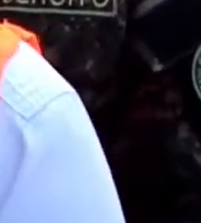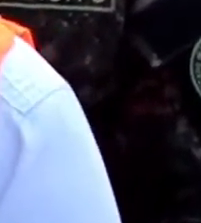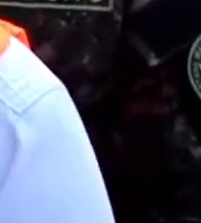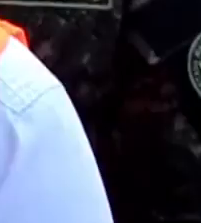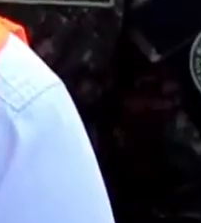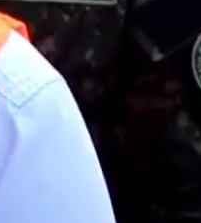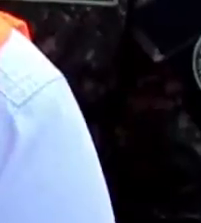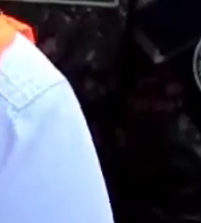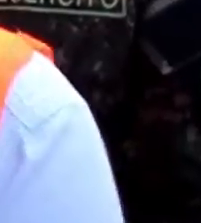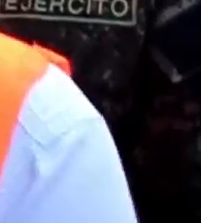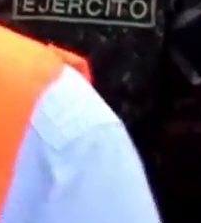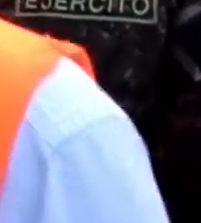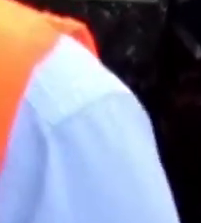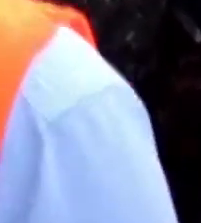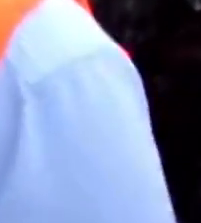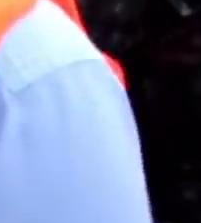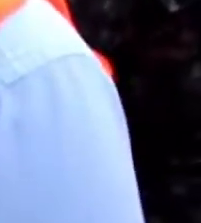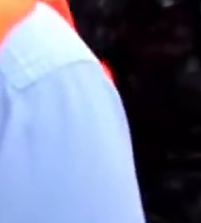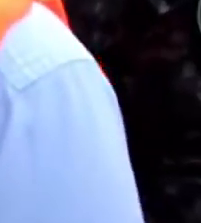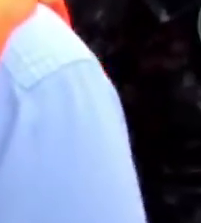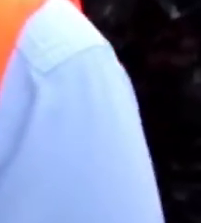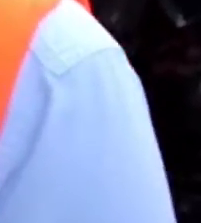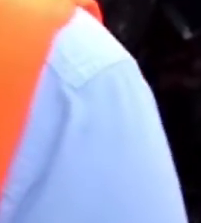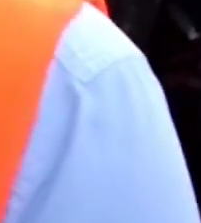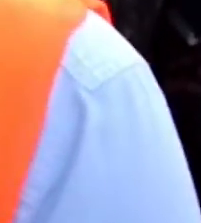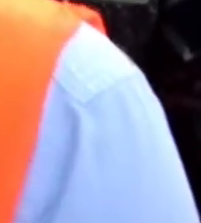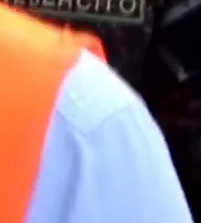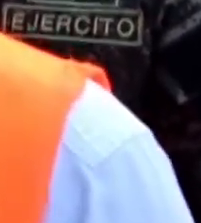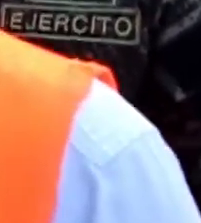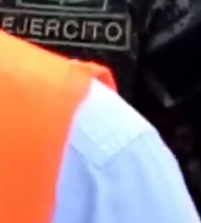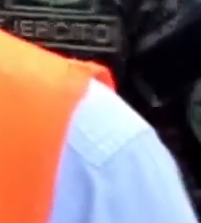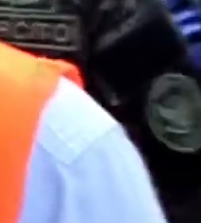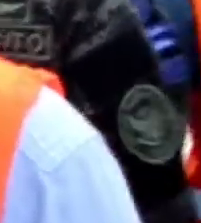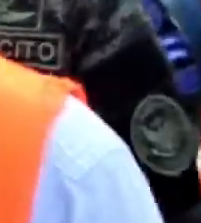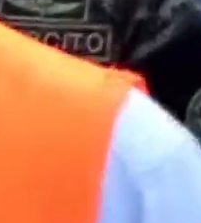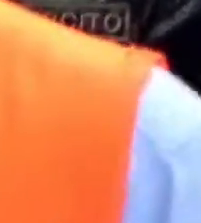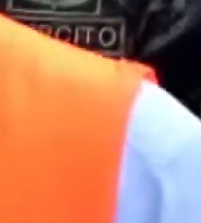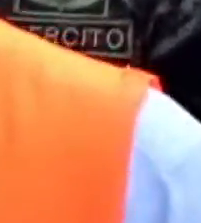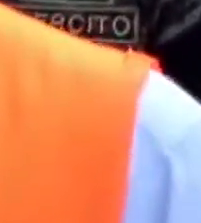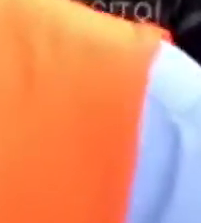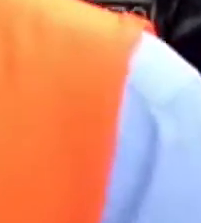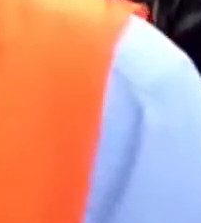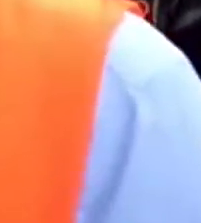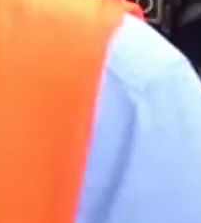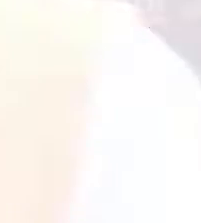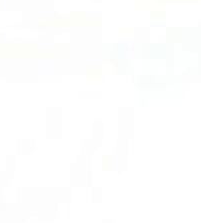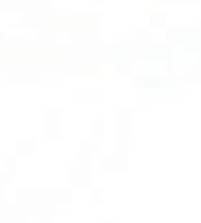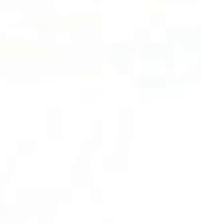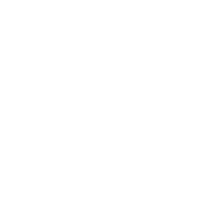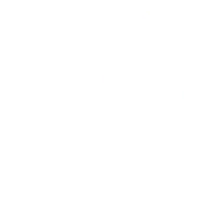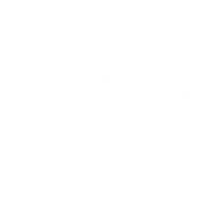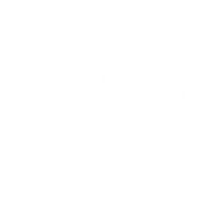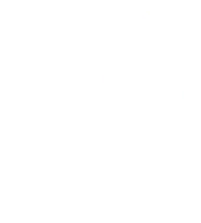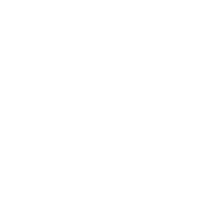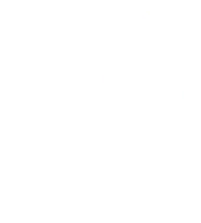cositas que quieran reparar ahorita que les puede servir ese dinerito para eso. ¿Serían 8 mil empiras entonces? 8 mil empiras.